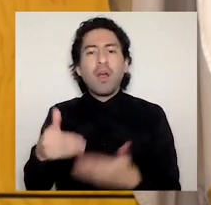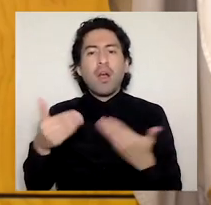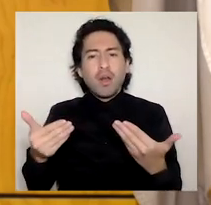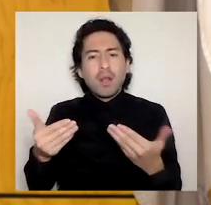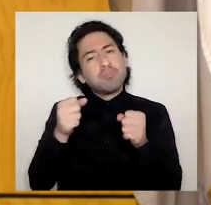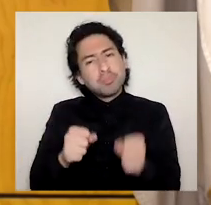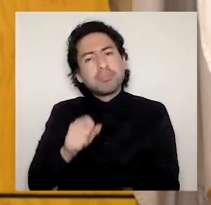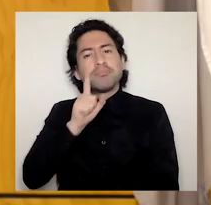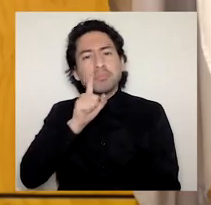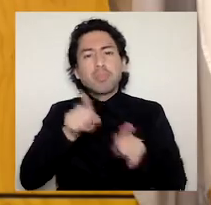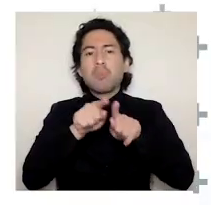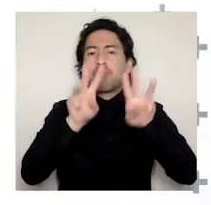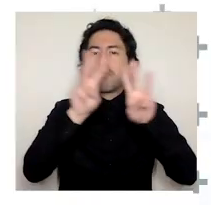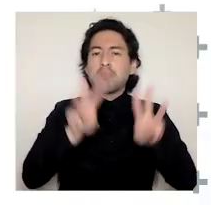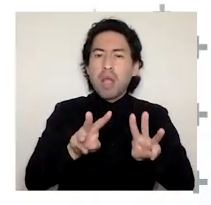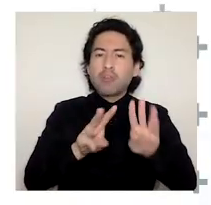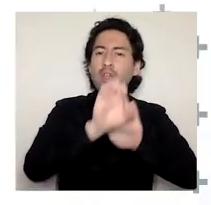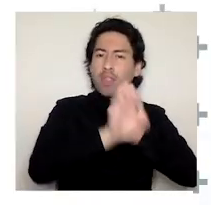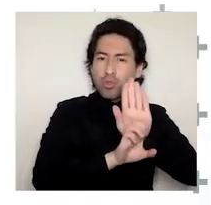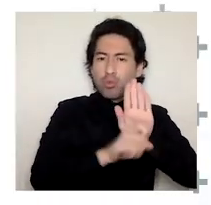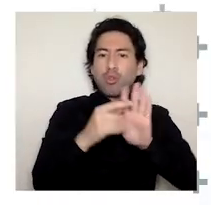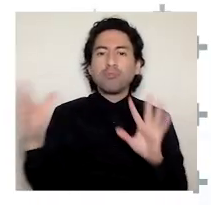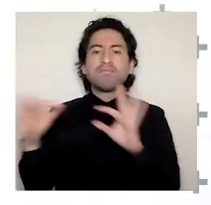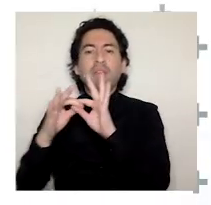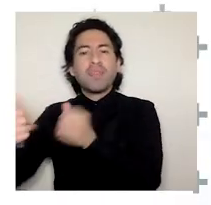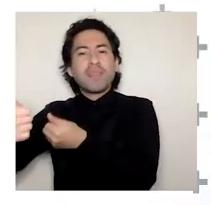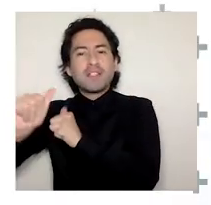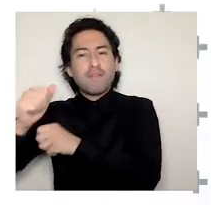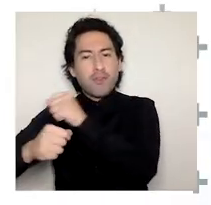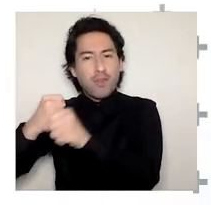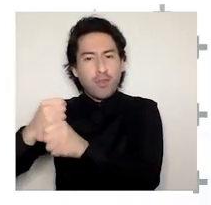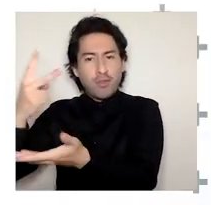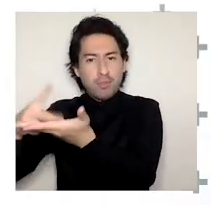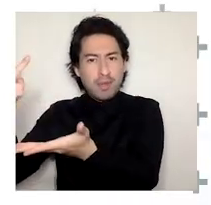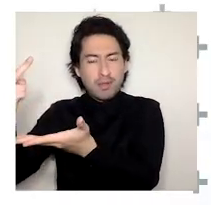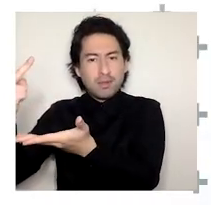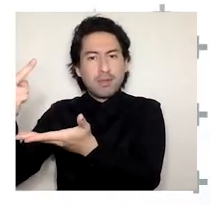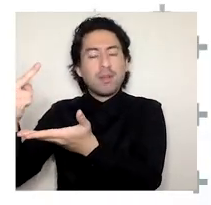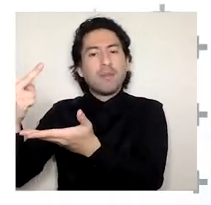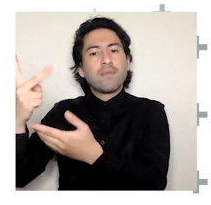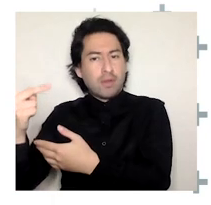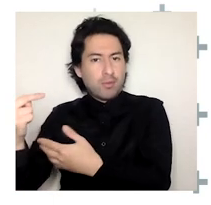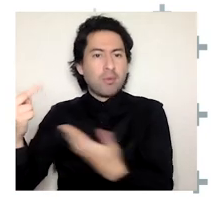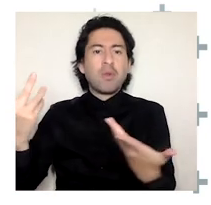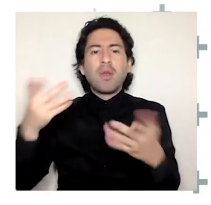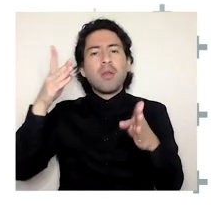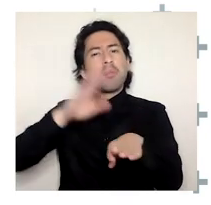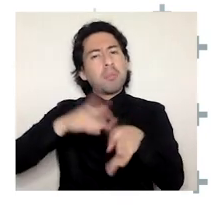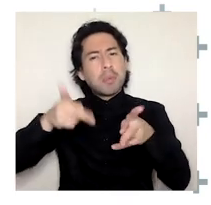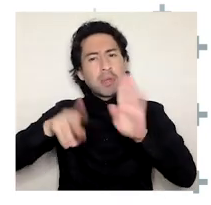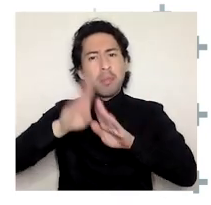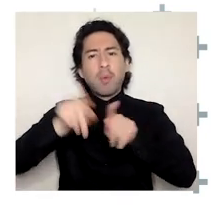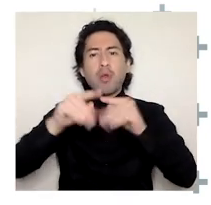participación de los tres estamentos que conforman la universidad en la toma de decisiones todos estos